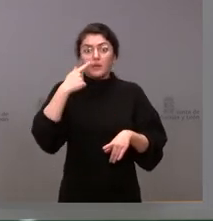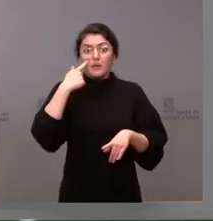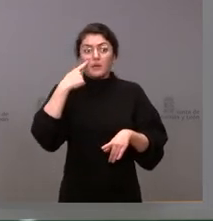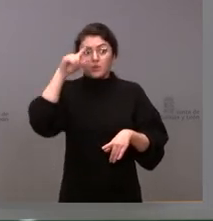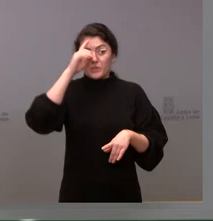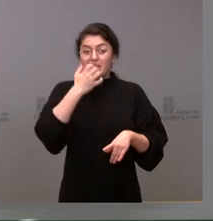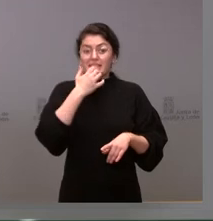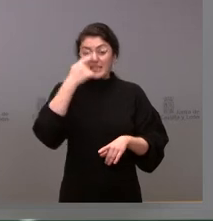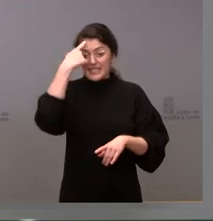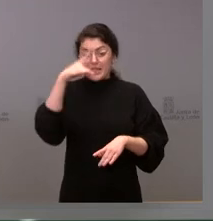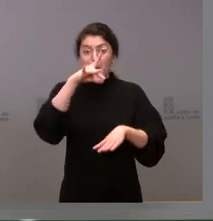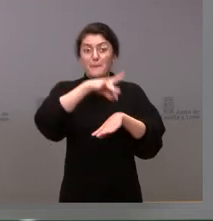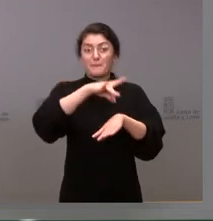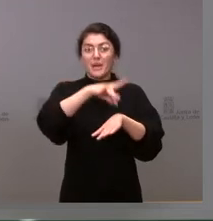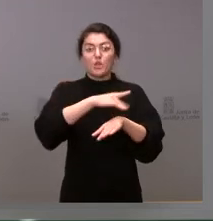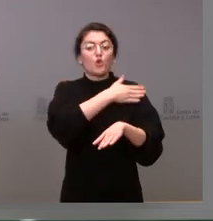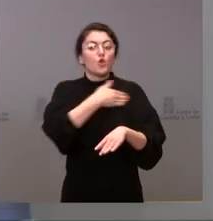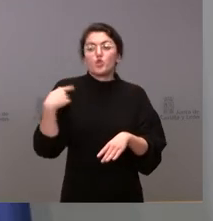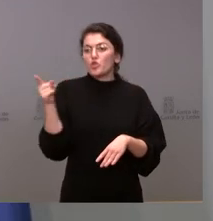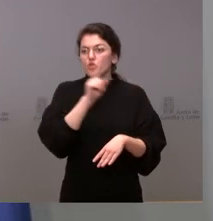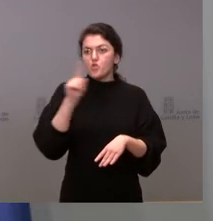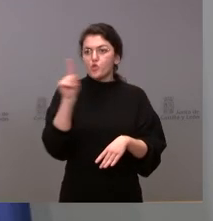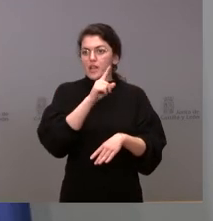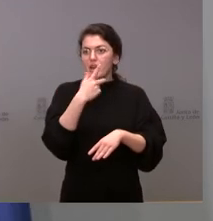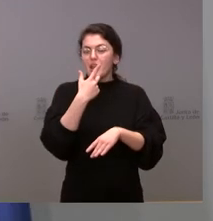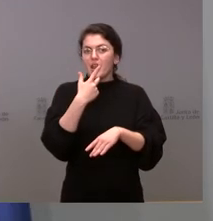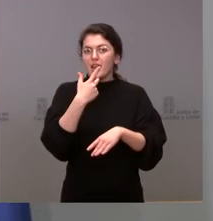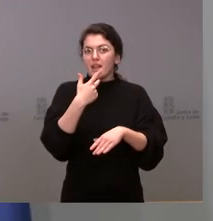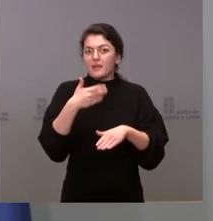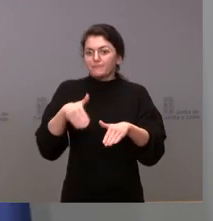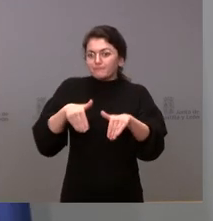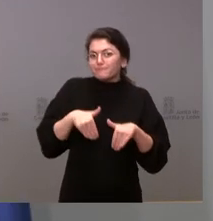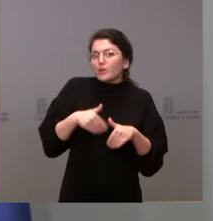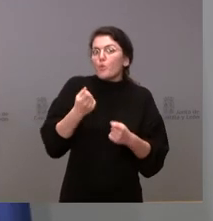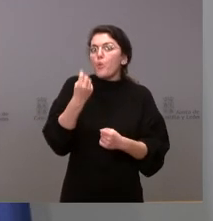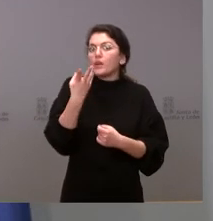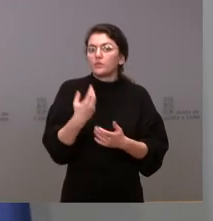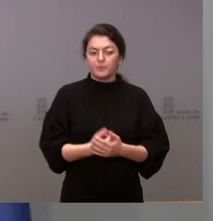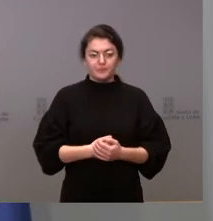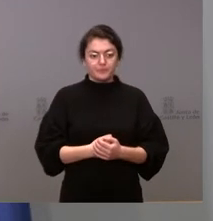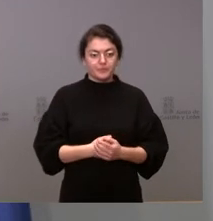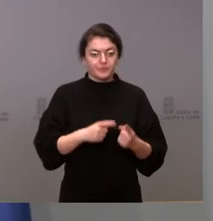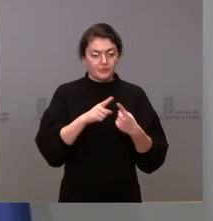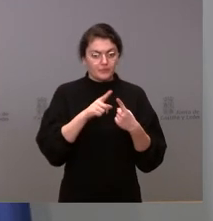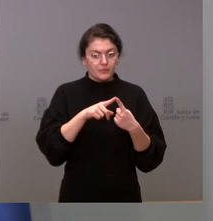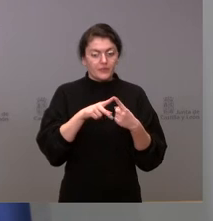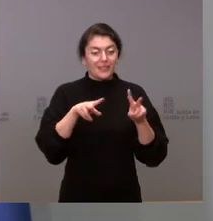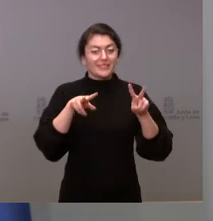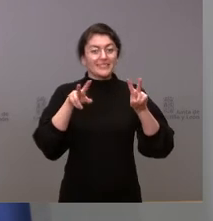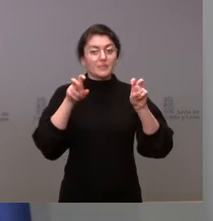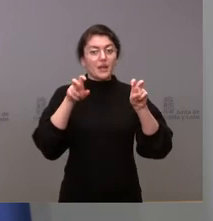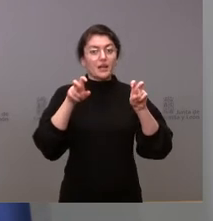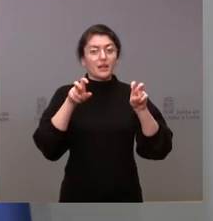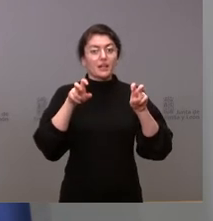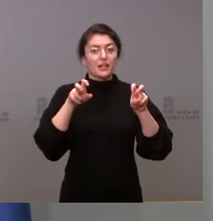ya y se han aumentado muchas gracias sí en relación con la primera cuestión devolveremos de la propia